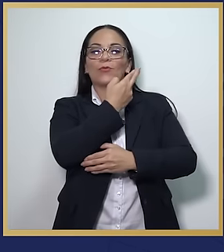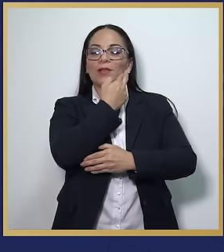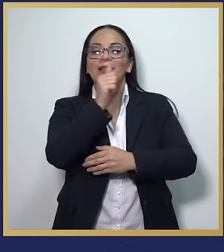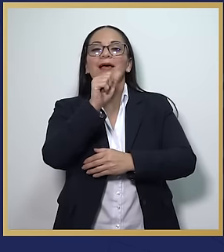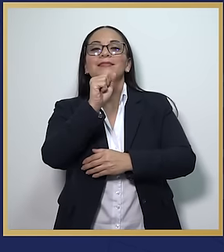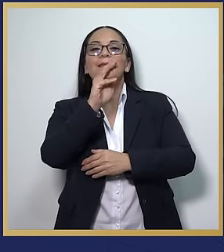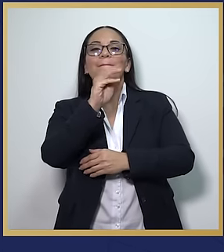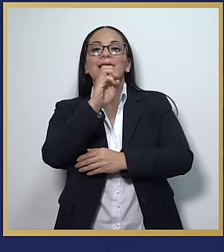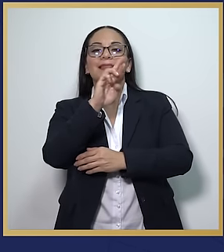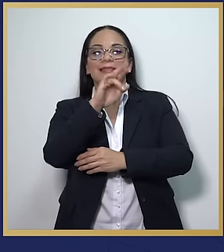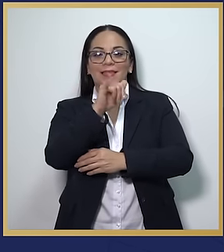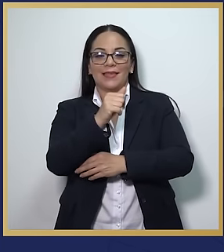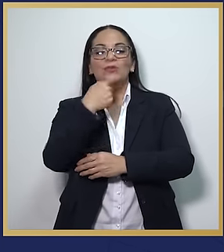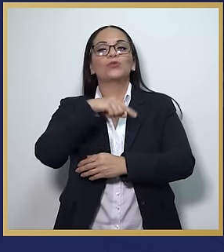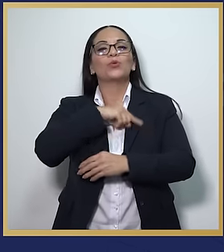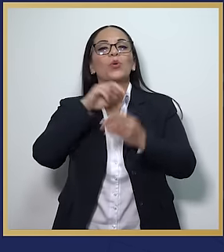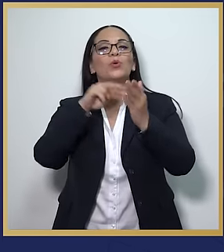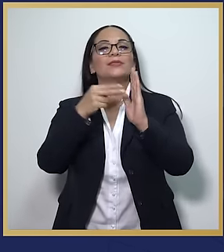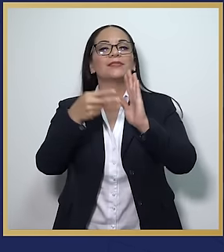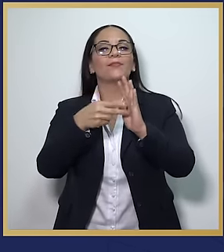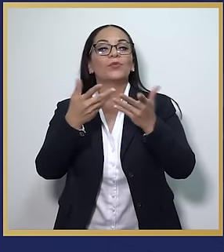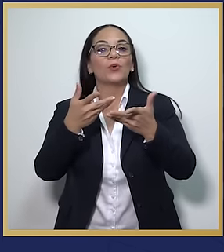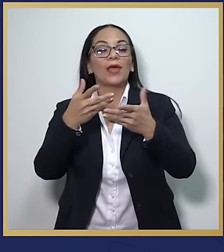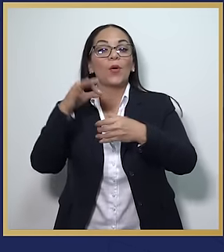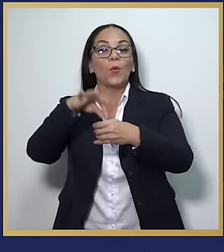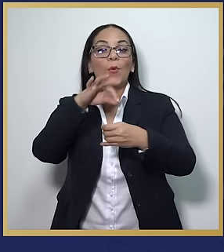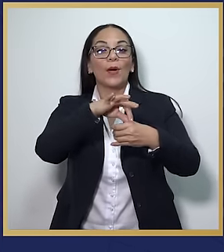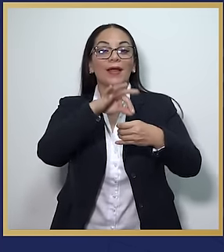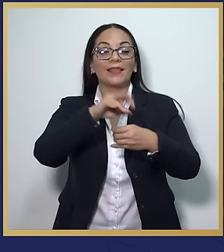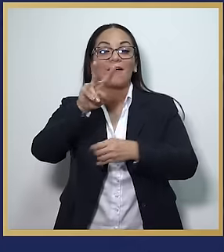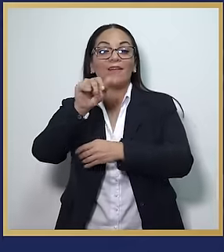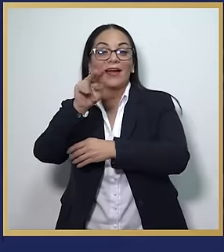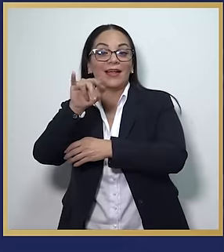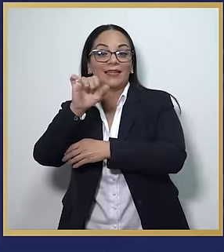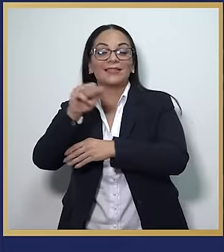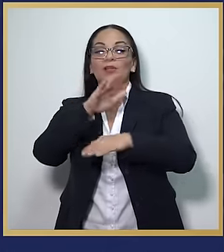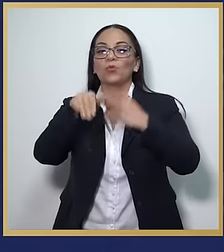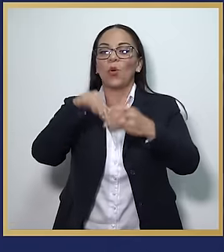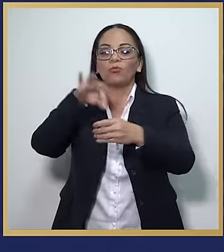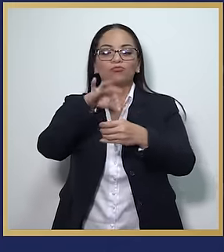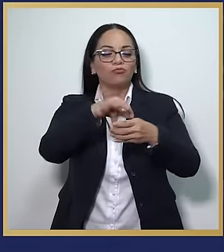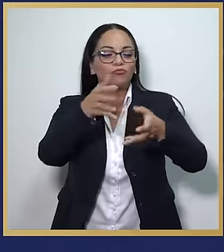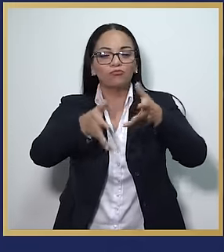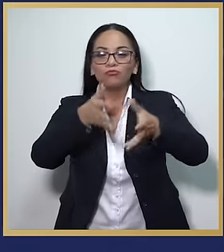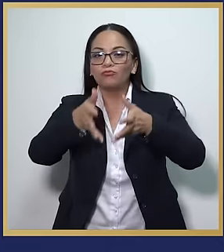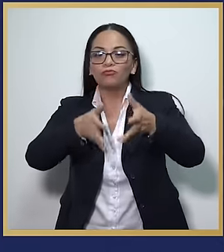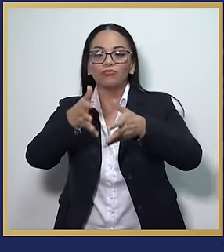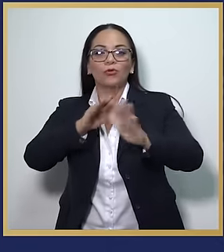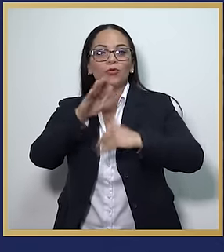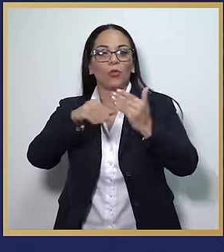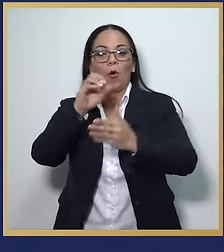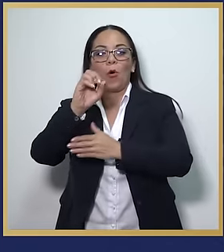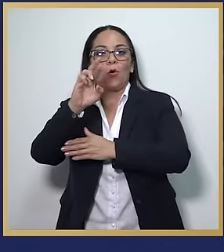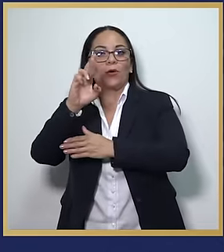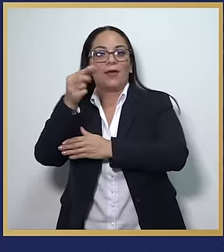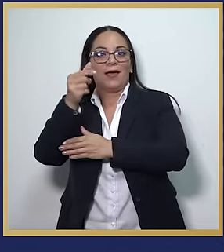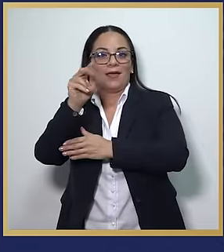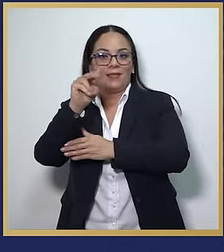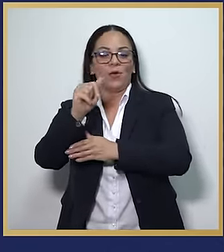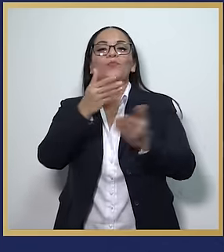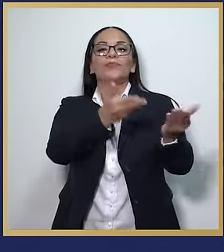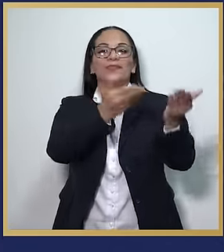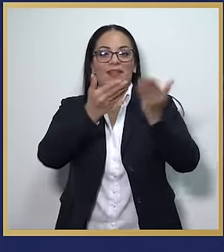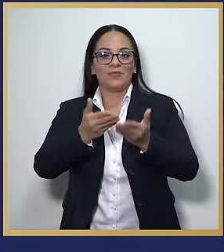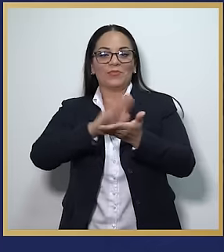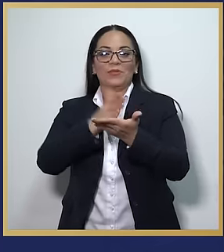Tenemos un concepto de la huerta a la mesa, todo lo que nos cultivamos, orgánico y todo lo que estamos haciendo lo